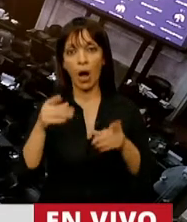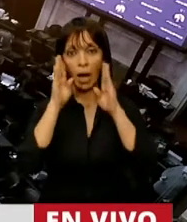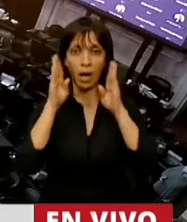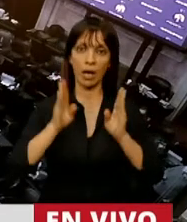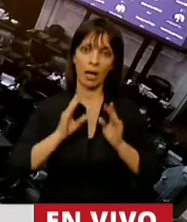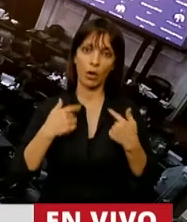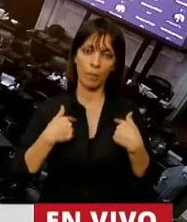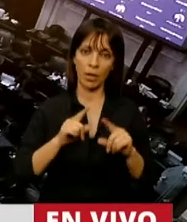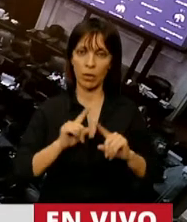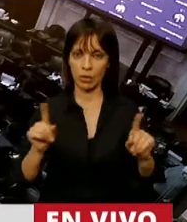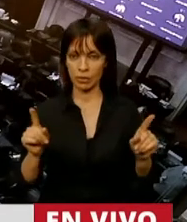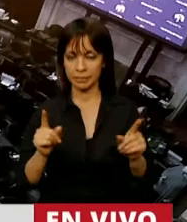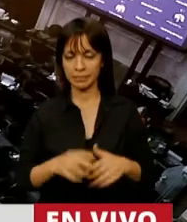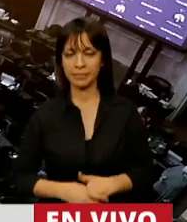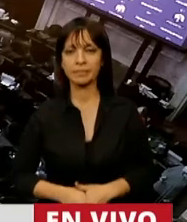ahora con el tiempo.